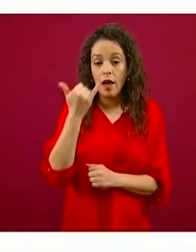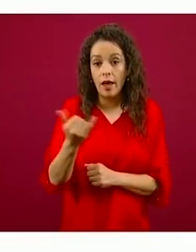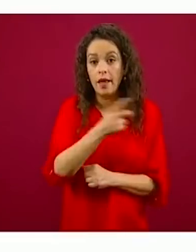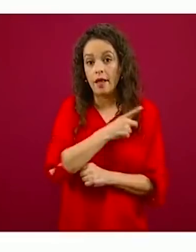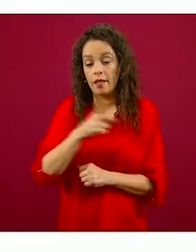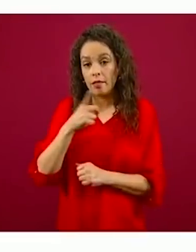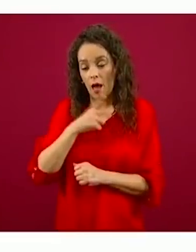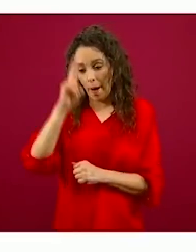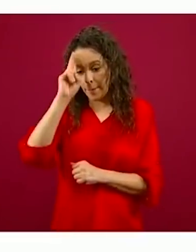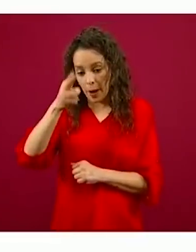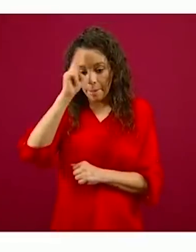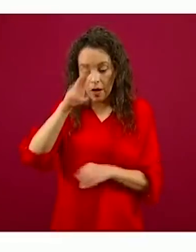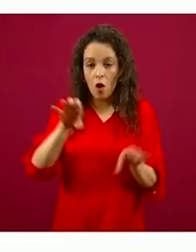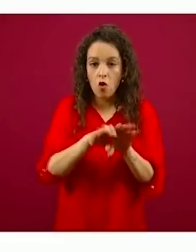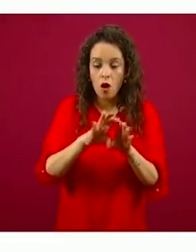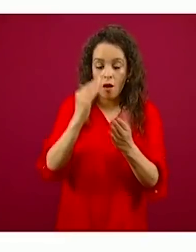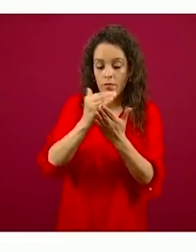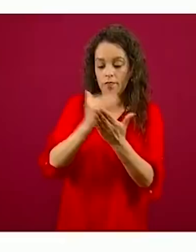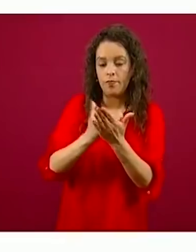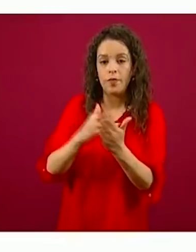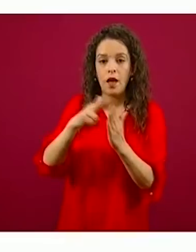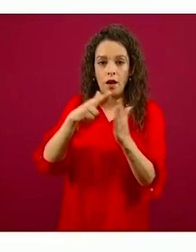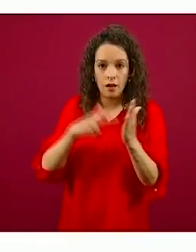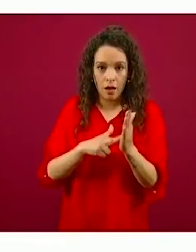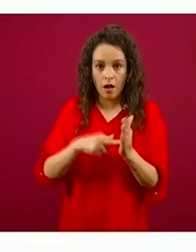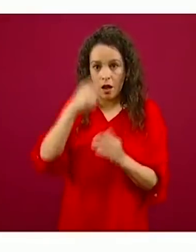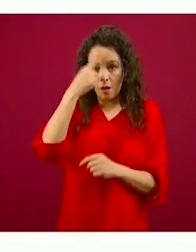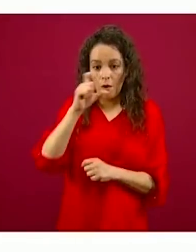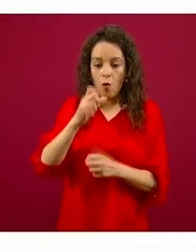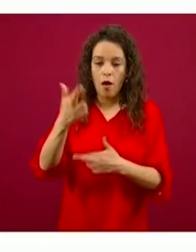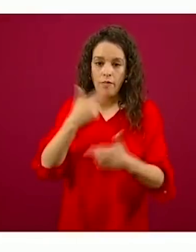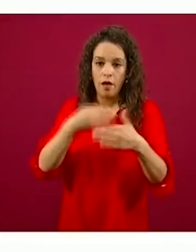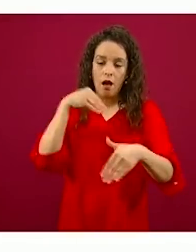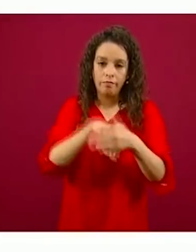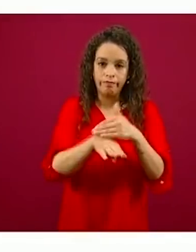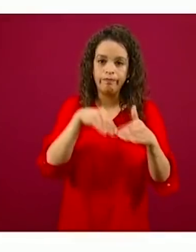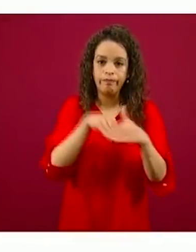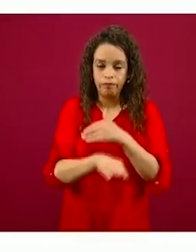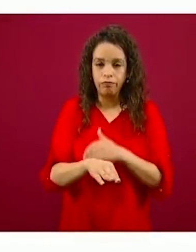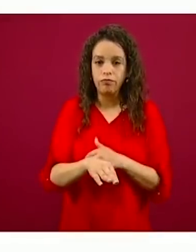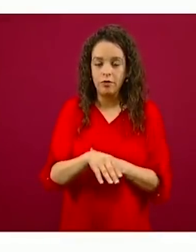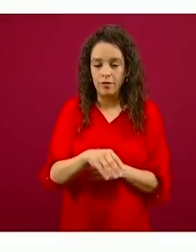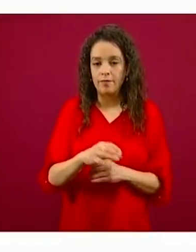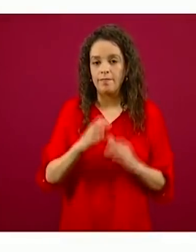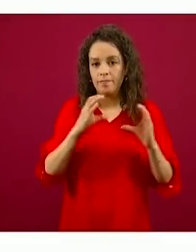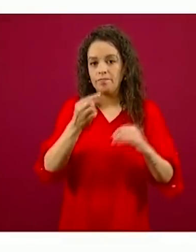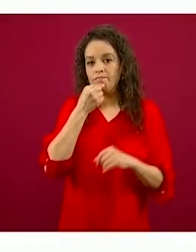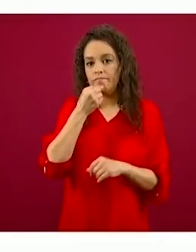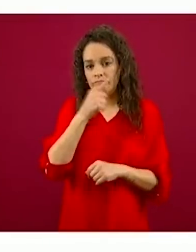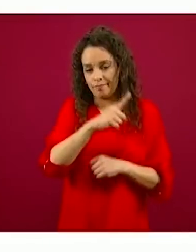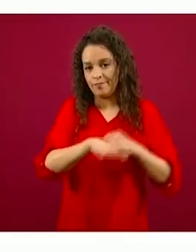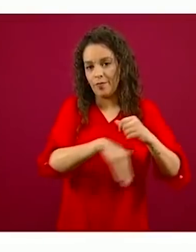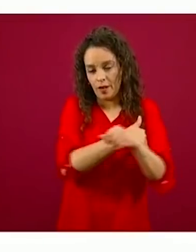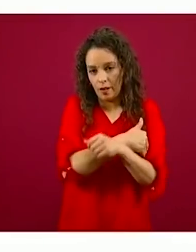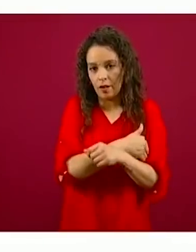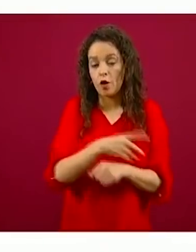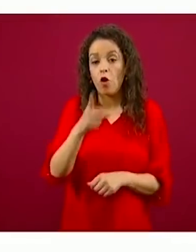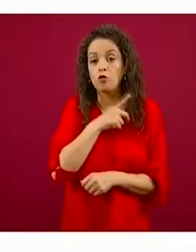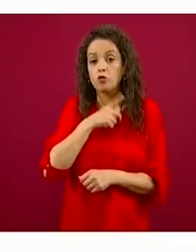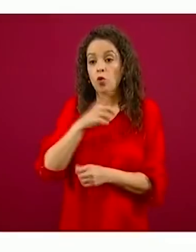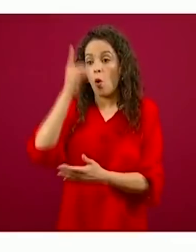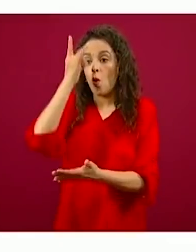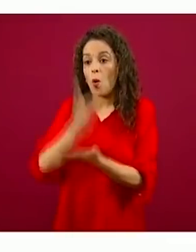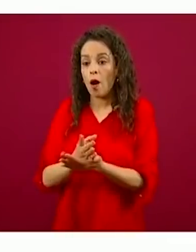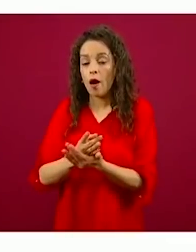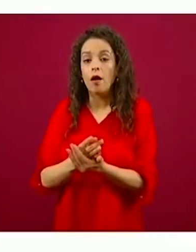de ingreso a las guarderías que tendremos, que sólo estarán permitidas las visitas para las mamás que estén en fase de